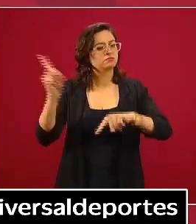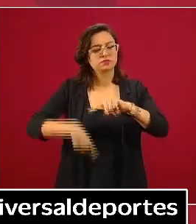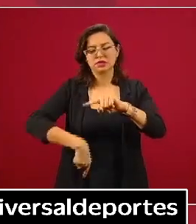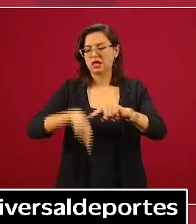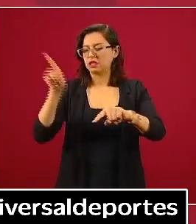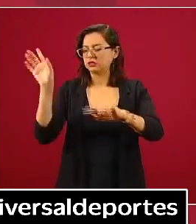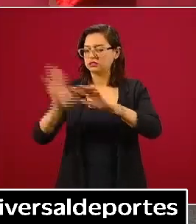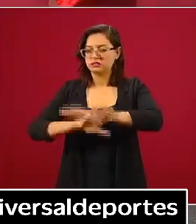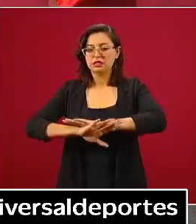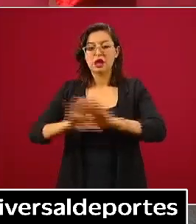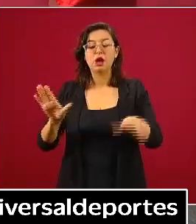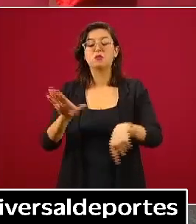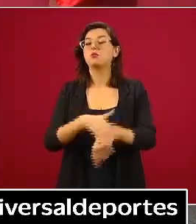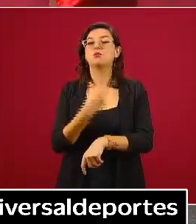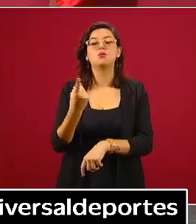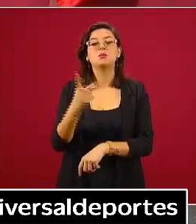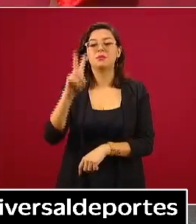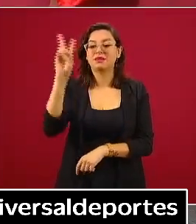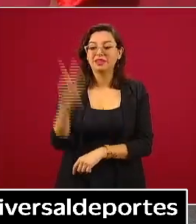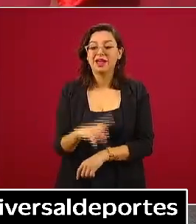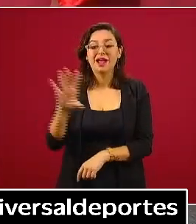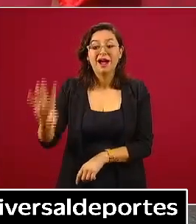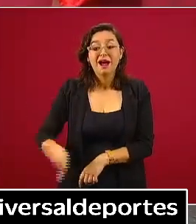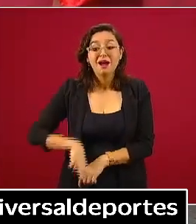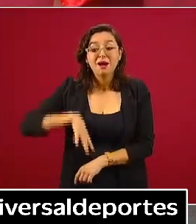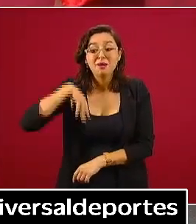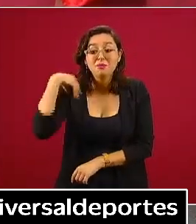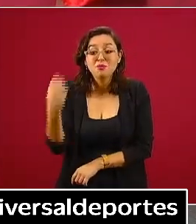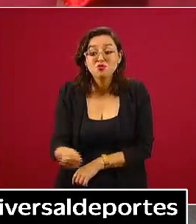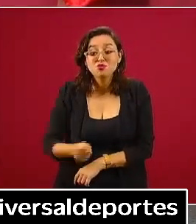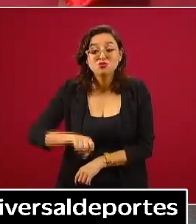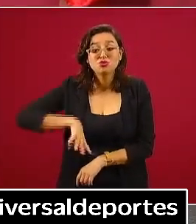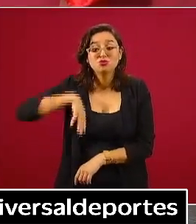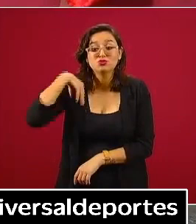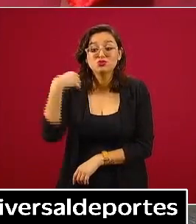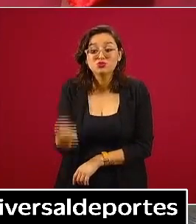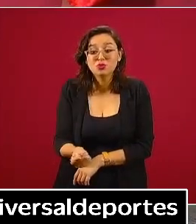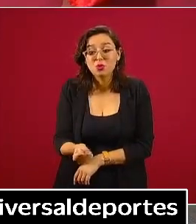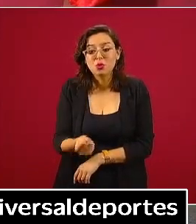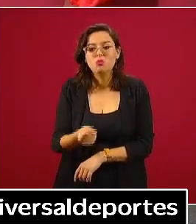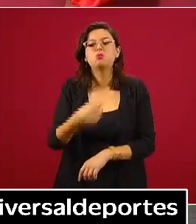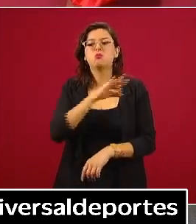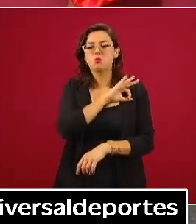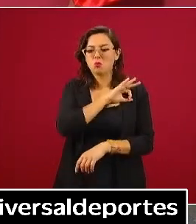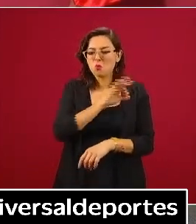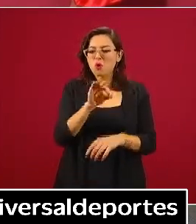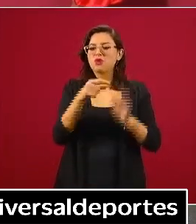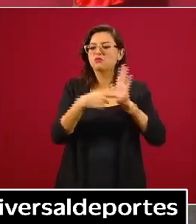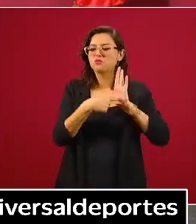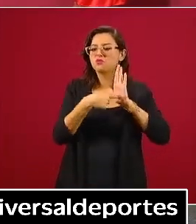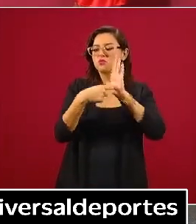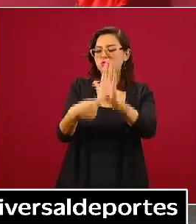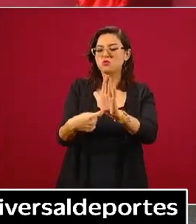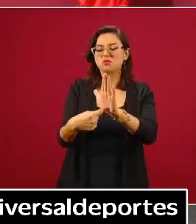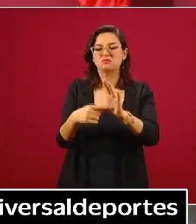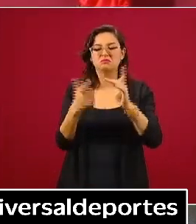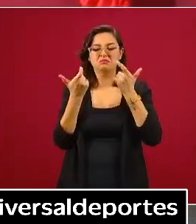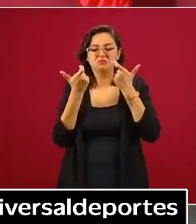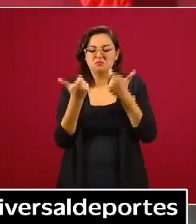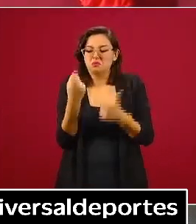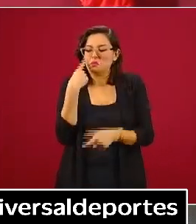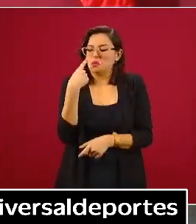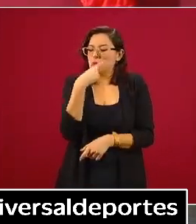y lo podemos probar, se usaba dinero de manera discrecional,